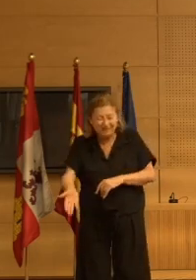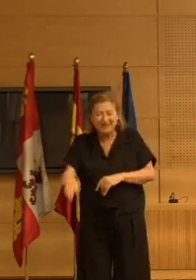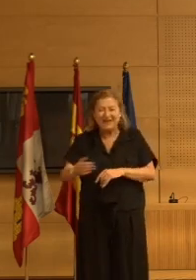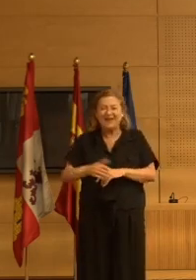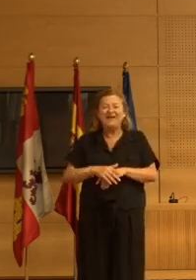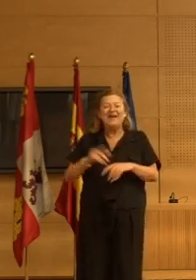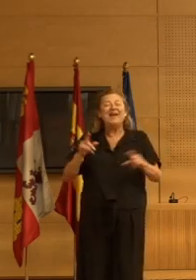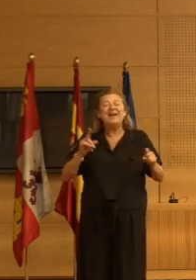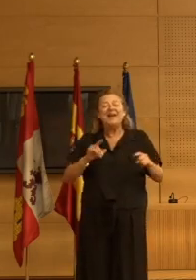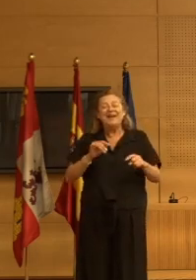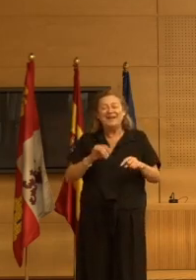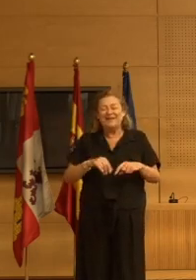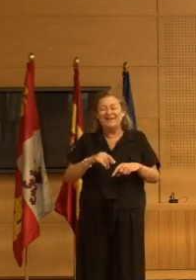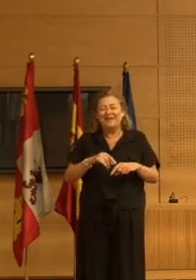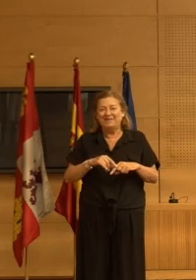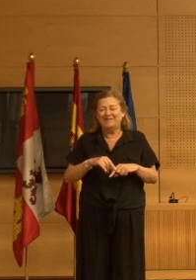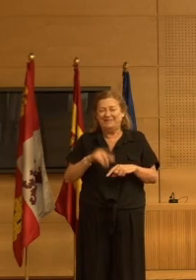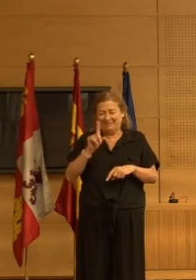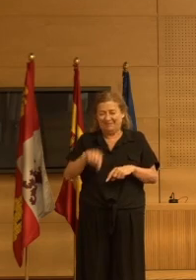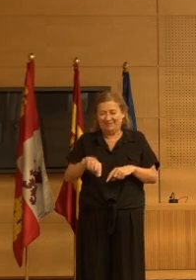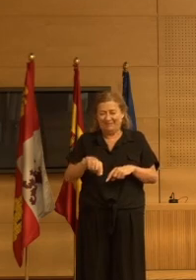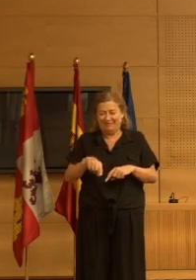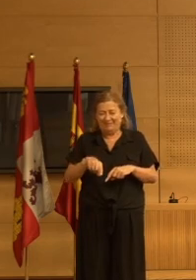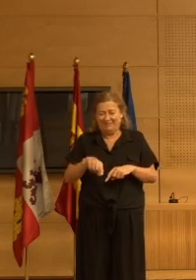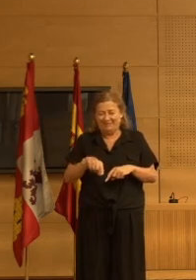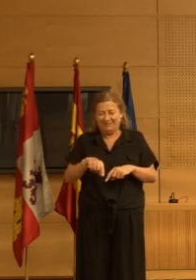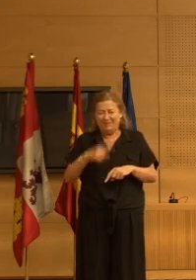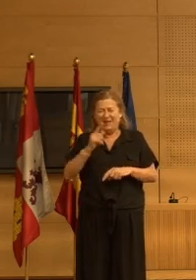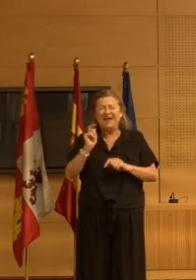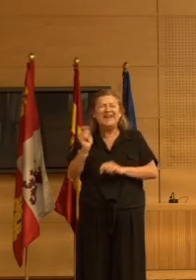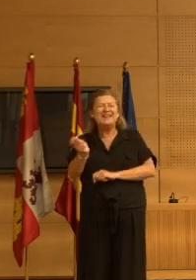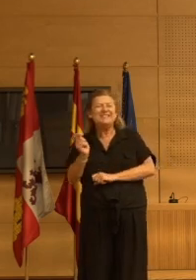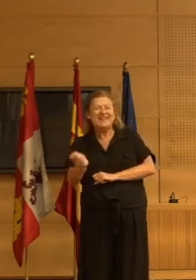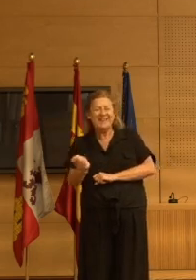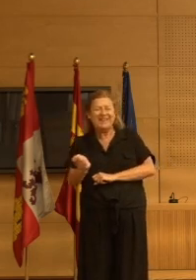por ahora y posiblemente en cierto modo en las residencias